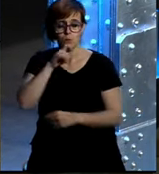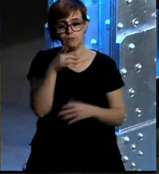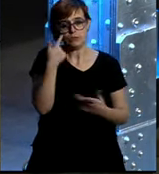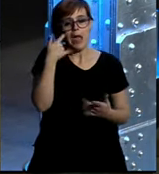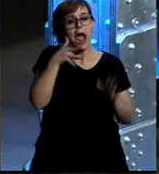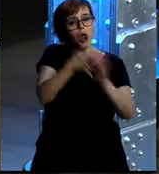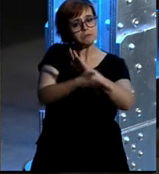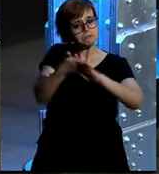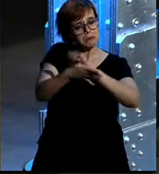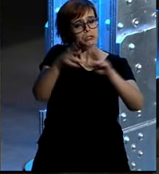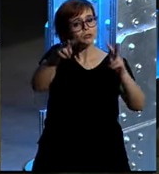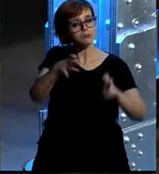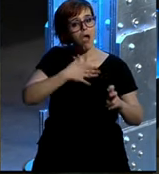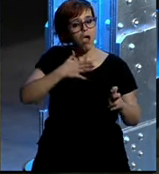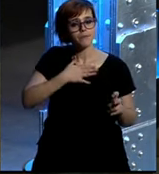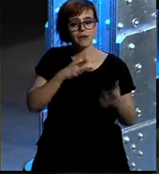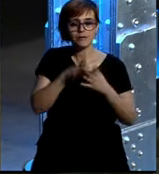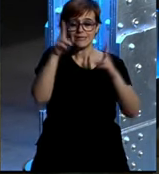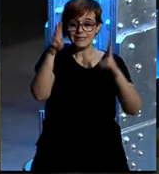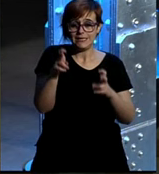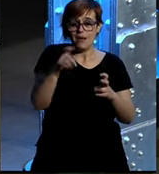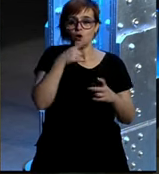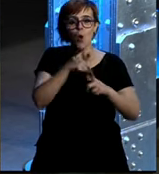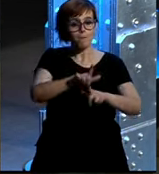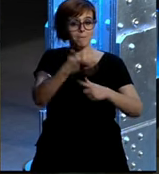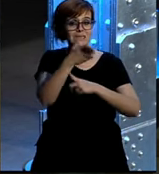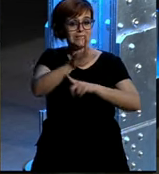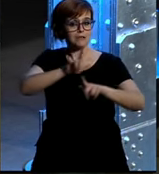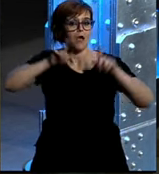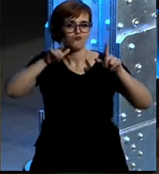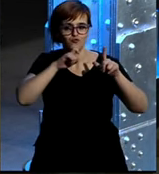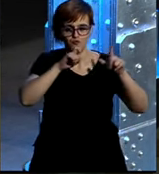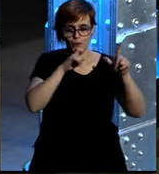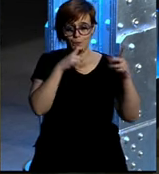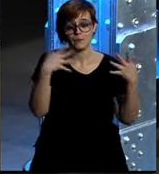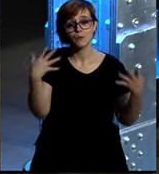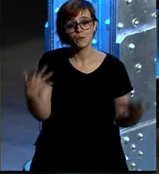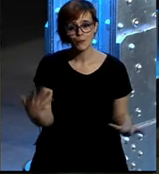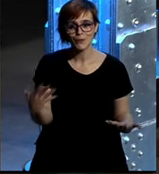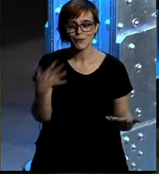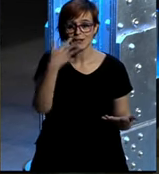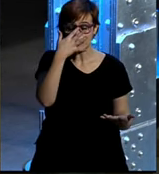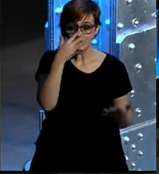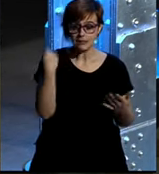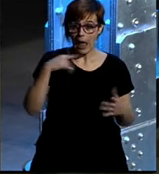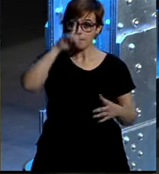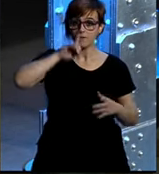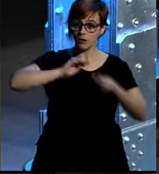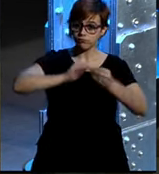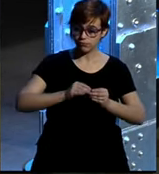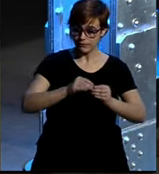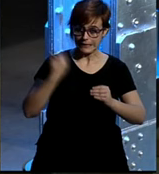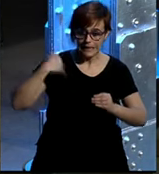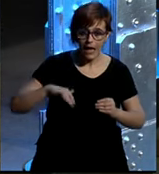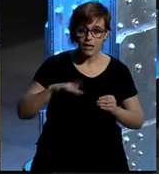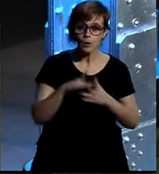nosotros digamos aparte de la actividad de atención cómo nos presentamos o qué actividad tenemos entonces una vez definido ese perfil lo que hacemos es